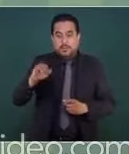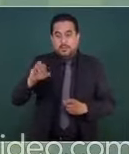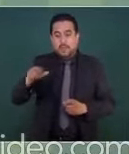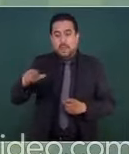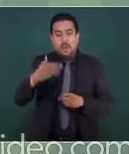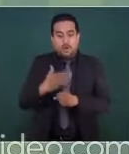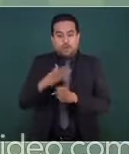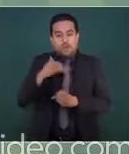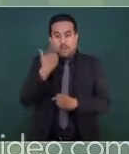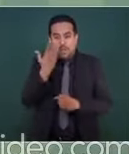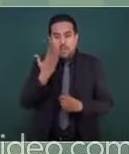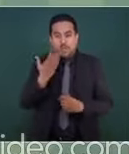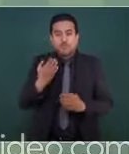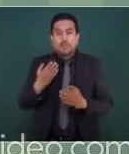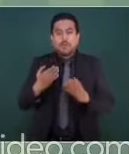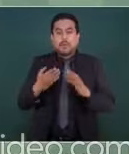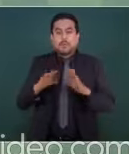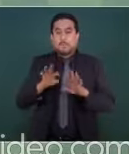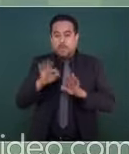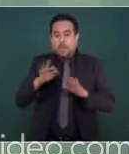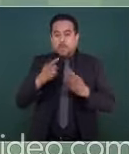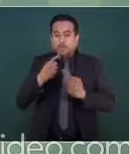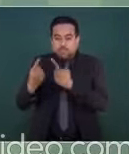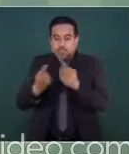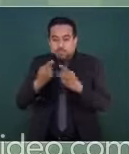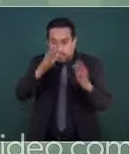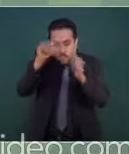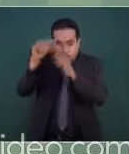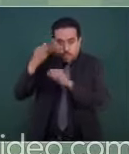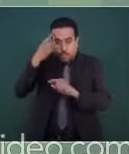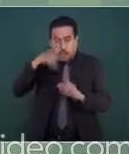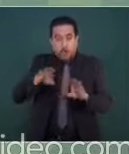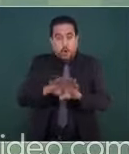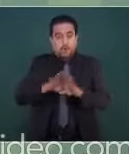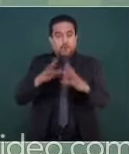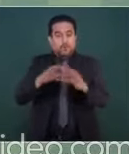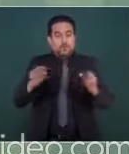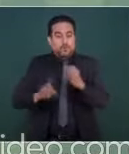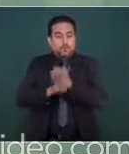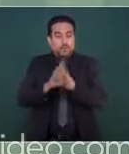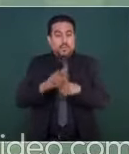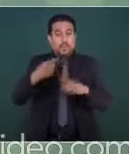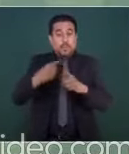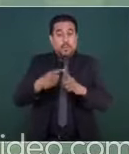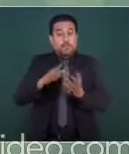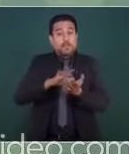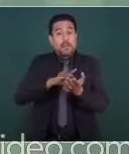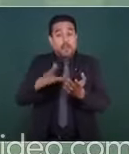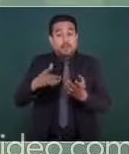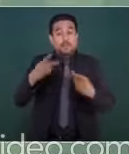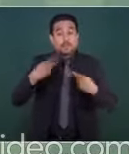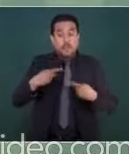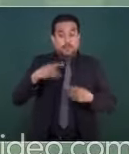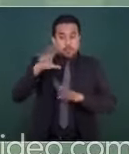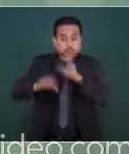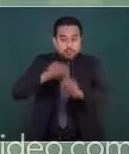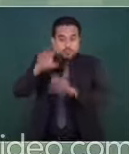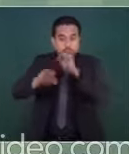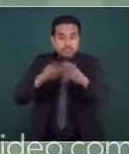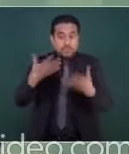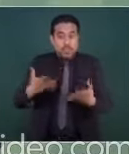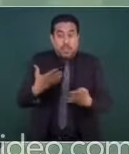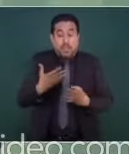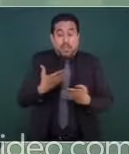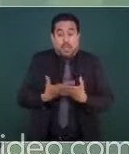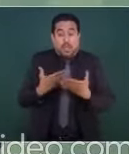resolver este problema, que, repito, es un problema que se ha generado gracias a la coordinación y al gran número de detenidos que se tienen en